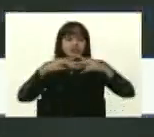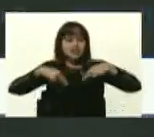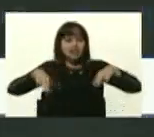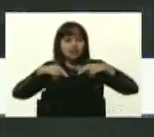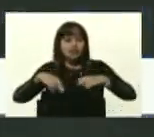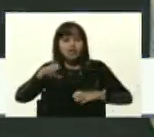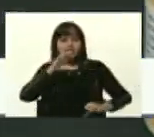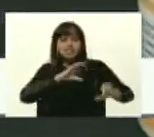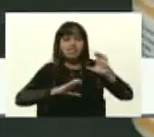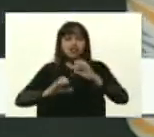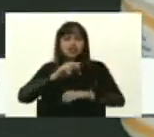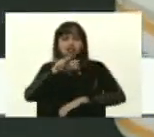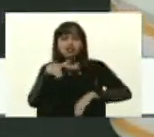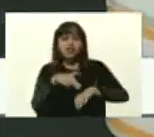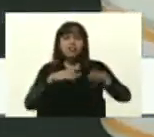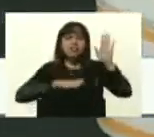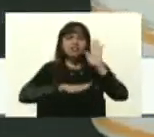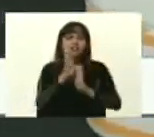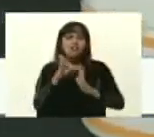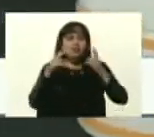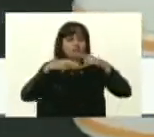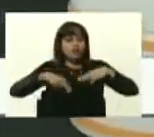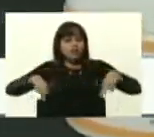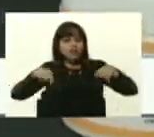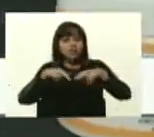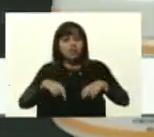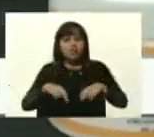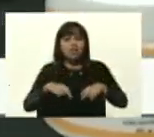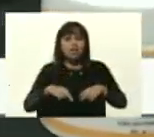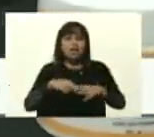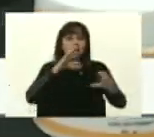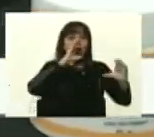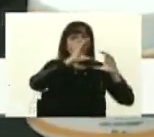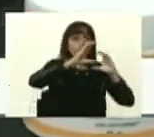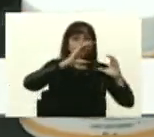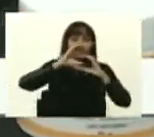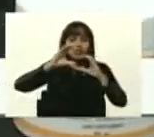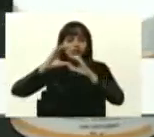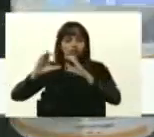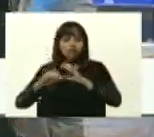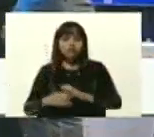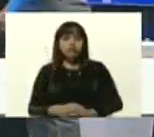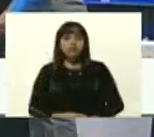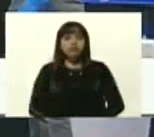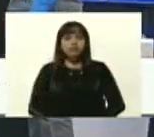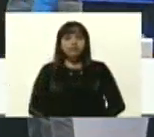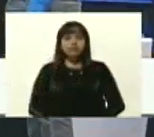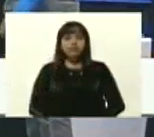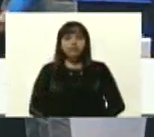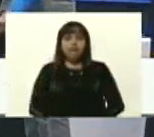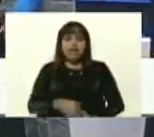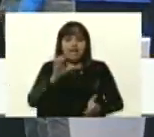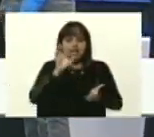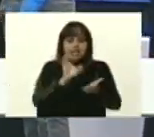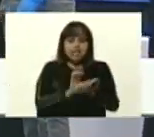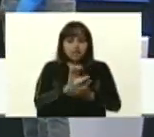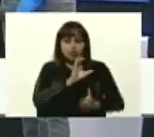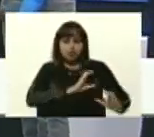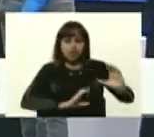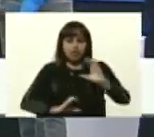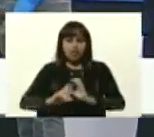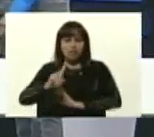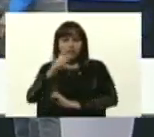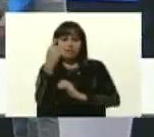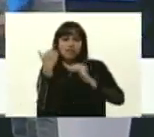de Desarrollo e Investigaciones en Telecomunicaciones, centros científicos de primer nivel